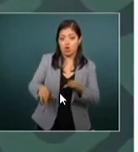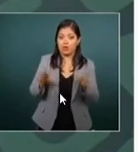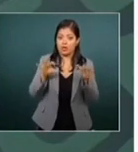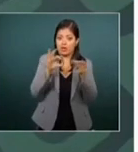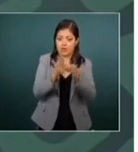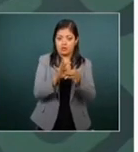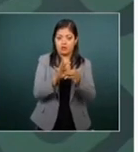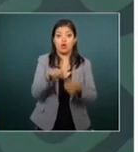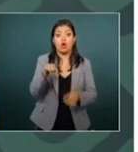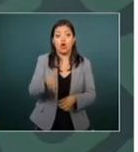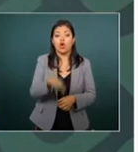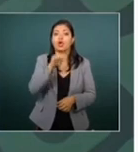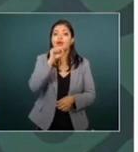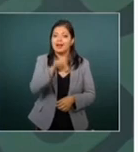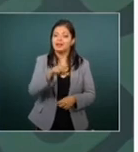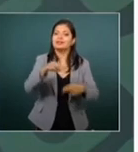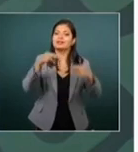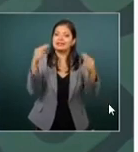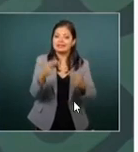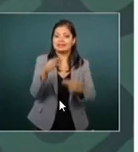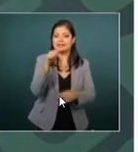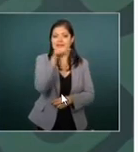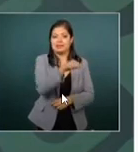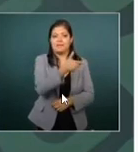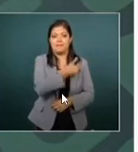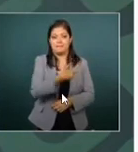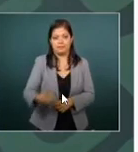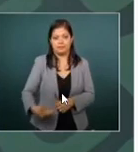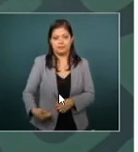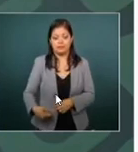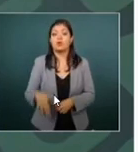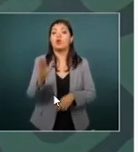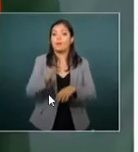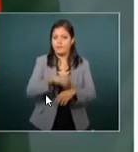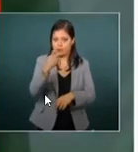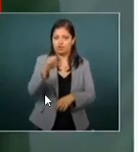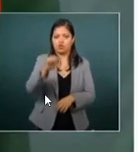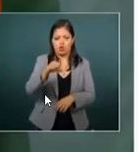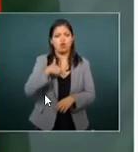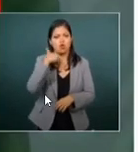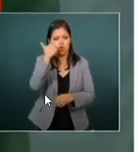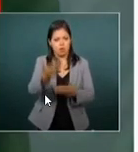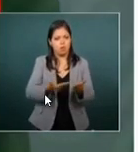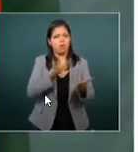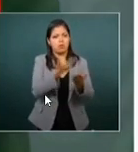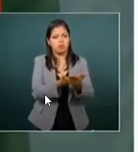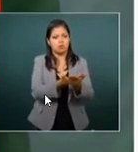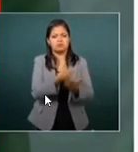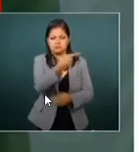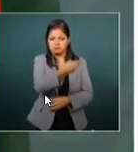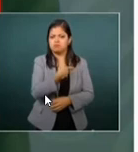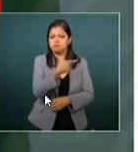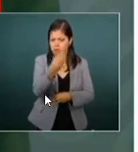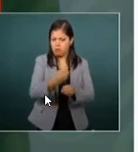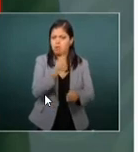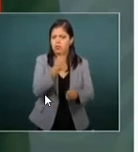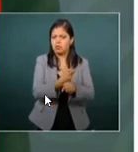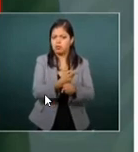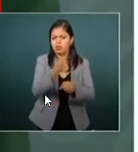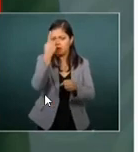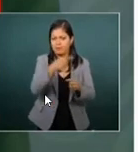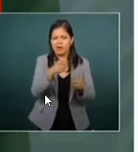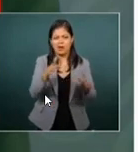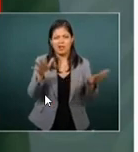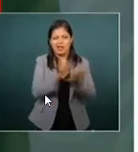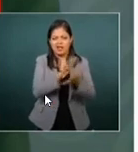nunca, Jalisco necesita de su presidente. Uno de los puntos principales fue que empezó a escurrir de sudor y se limpió el sudor.